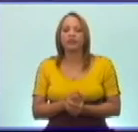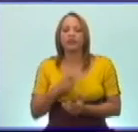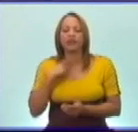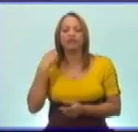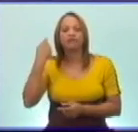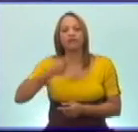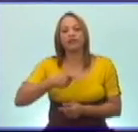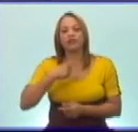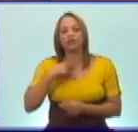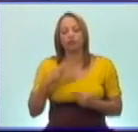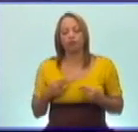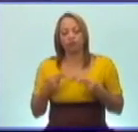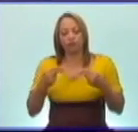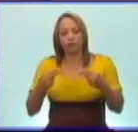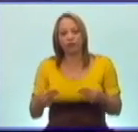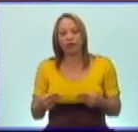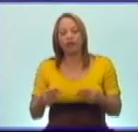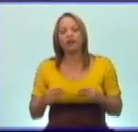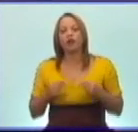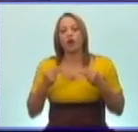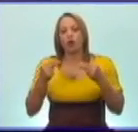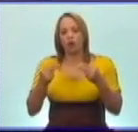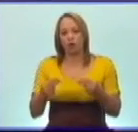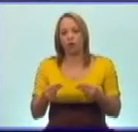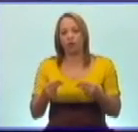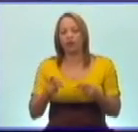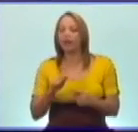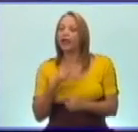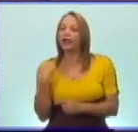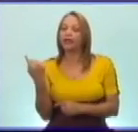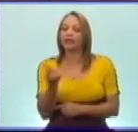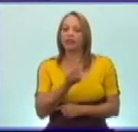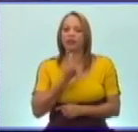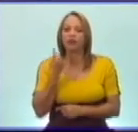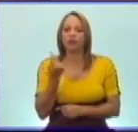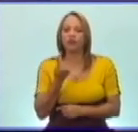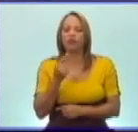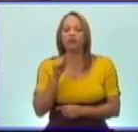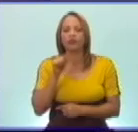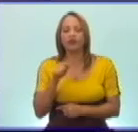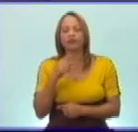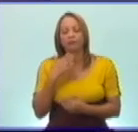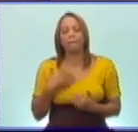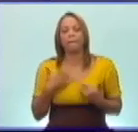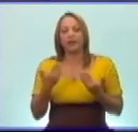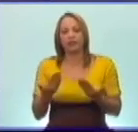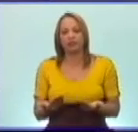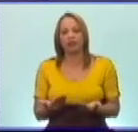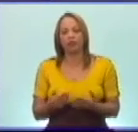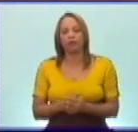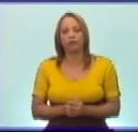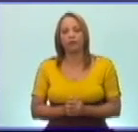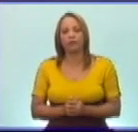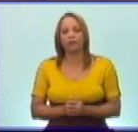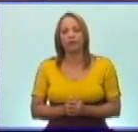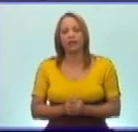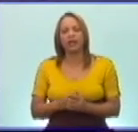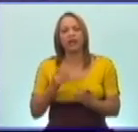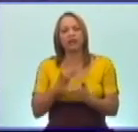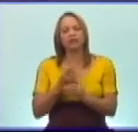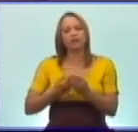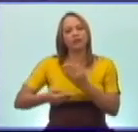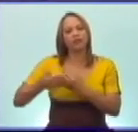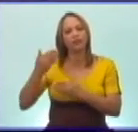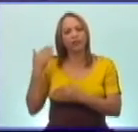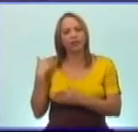honrar honra y entre nosotros él es merecedor. En el encuentro anterior